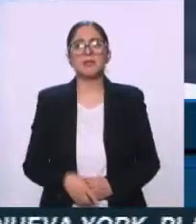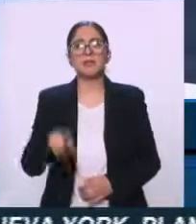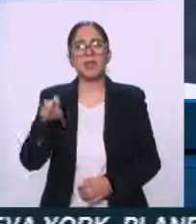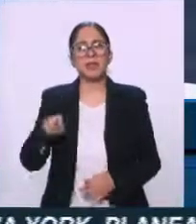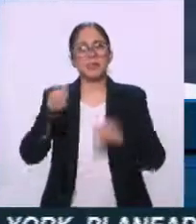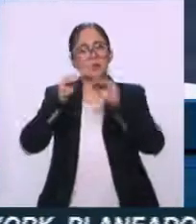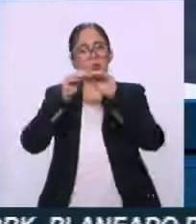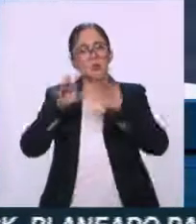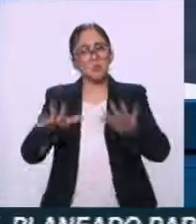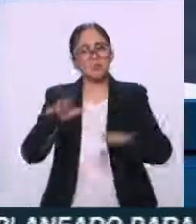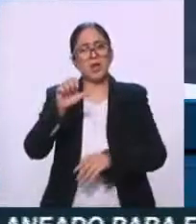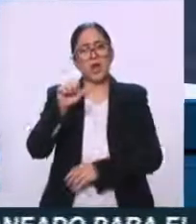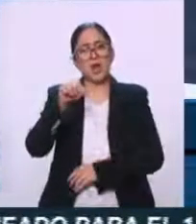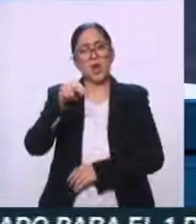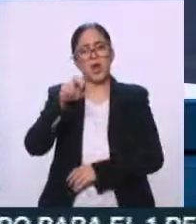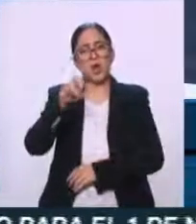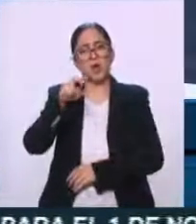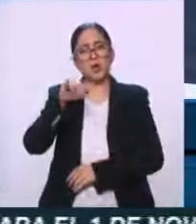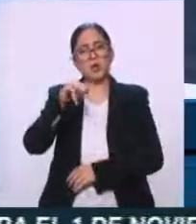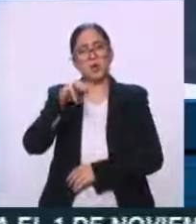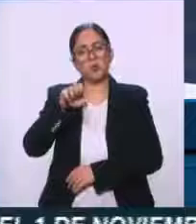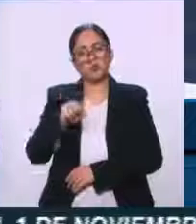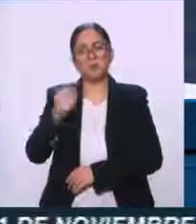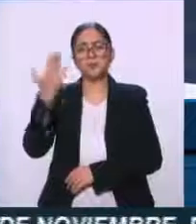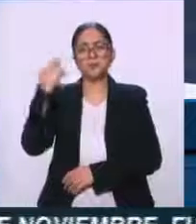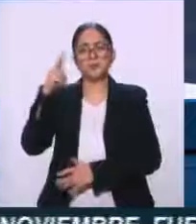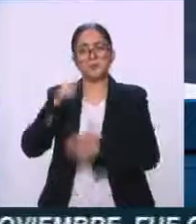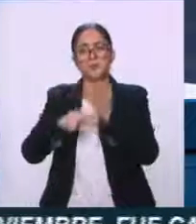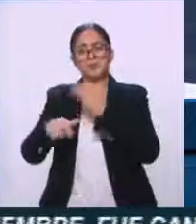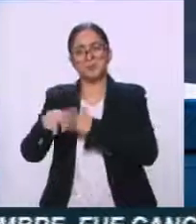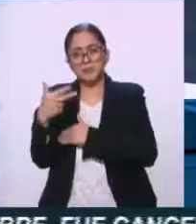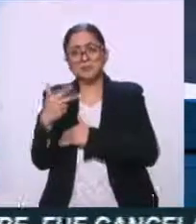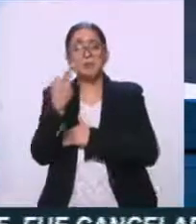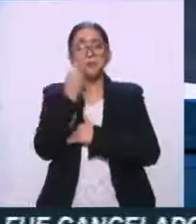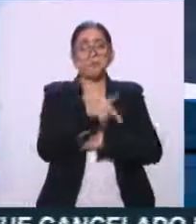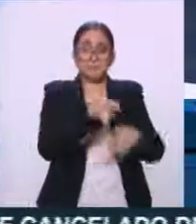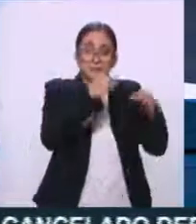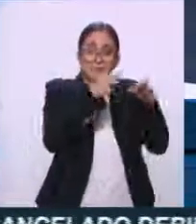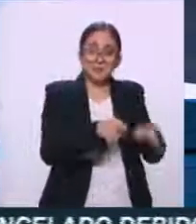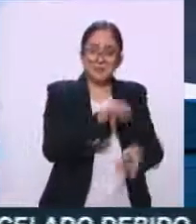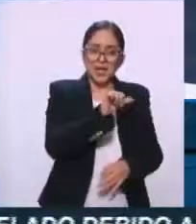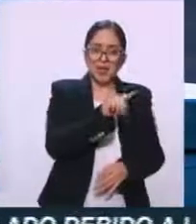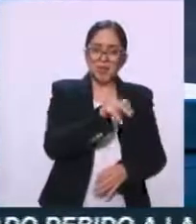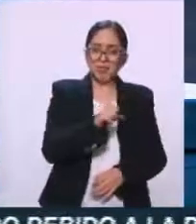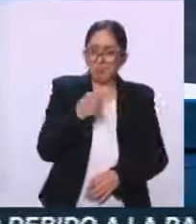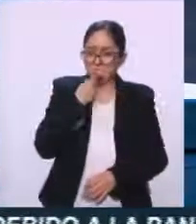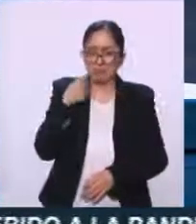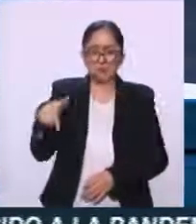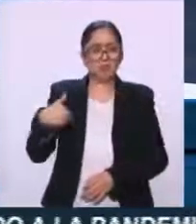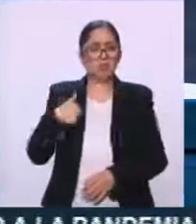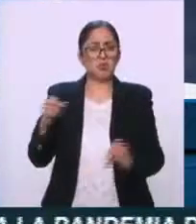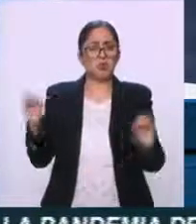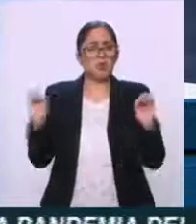Ya en el 2013, anónimos se había deslindado de ellos. Sin embargo, los vemos año con año